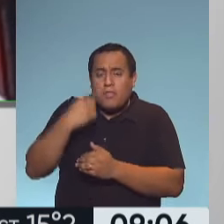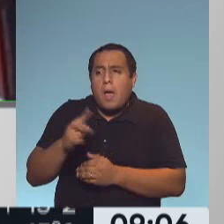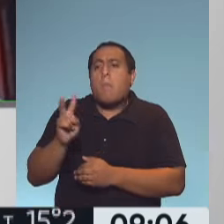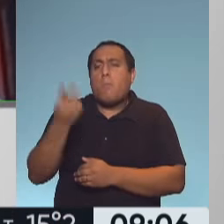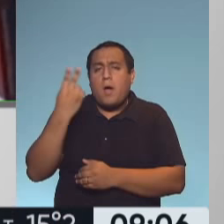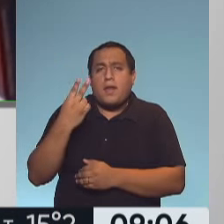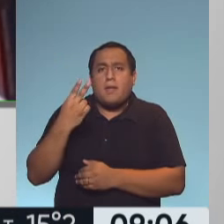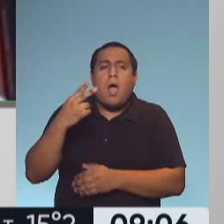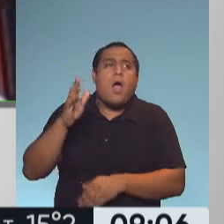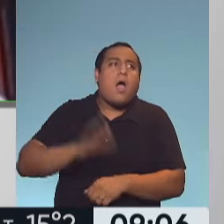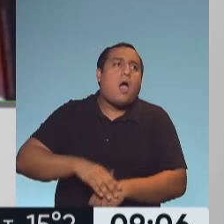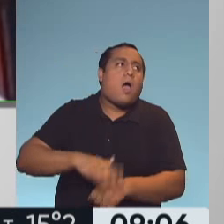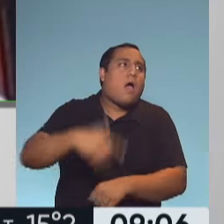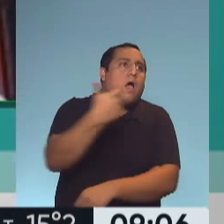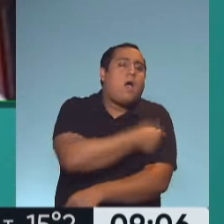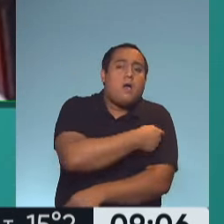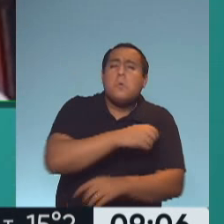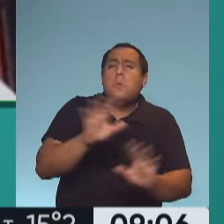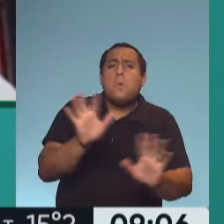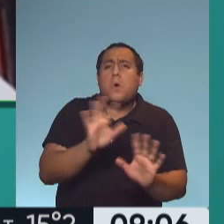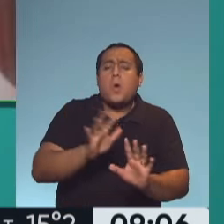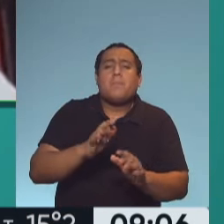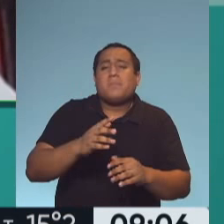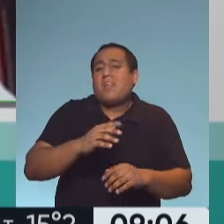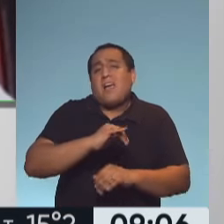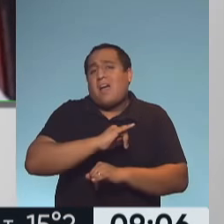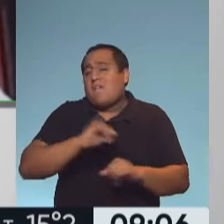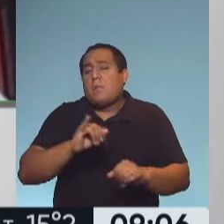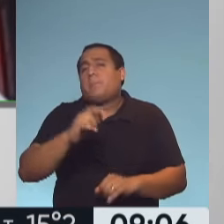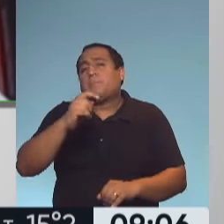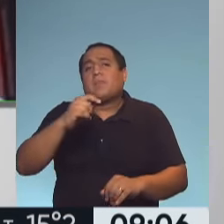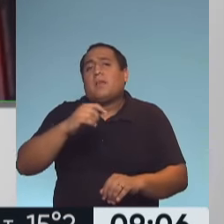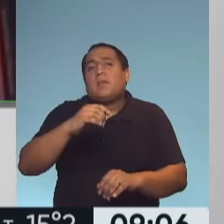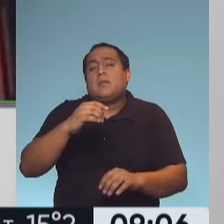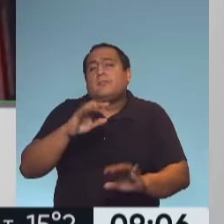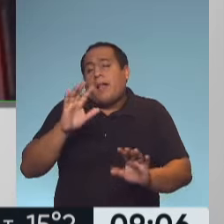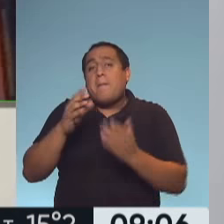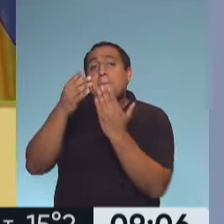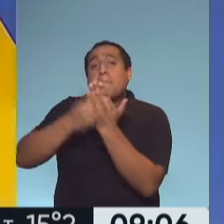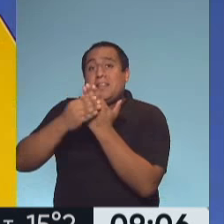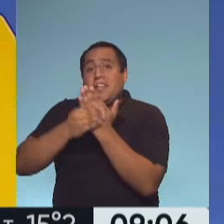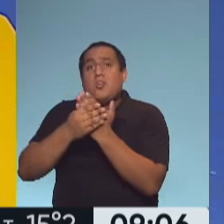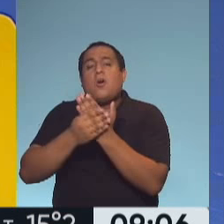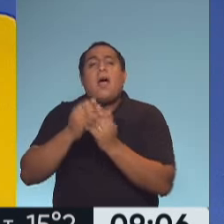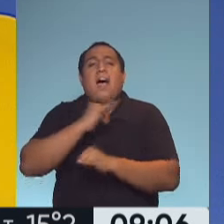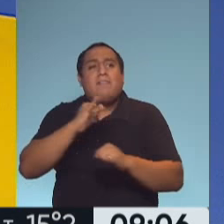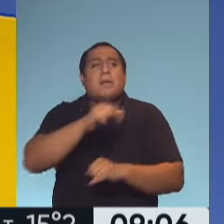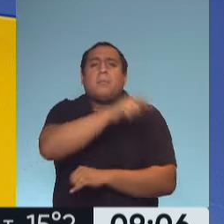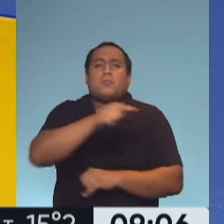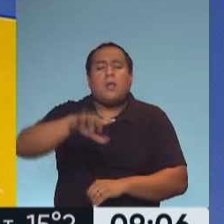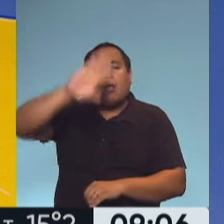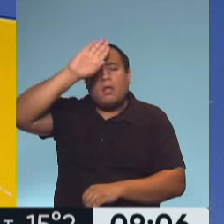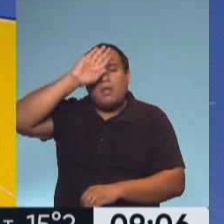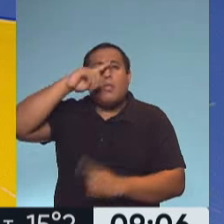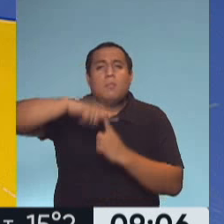Aquí hay que tener en cuenta esta recomendación que dice, bueno, claro, el ministerio pide que la gente que tiene fiebre no se vaya a